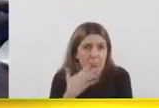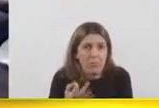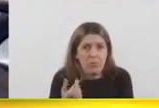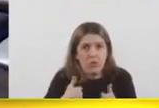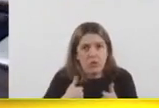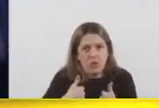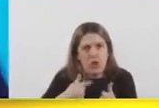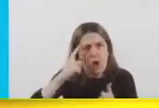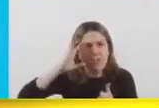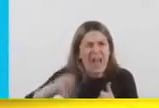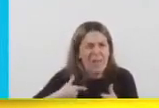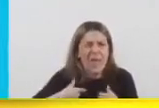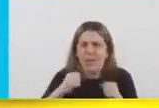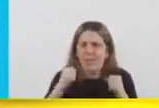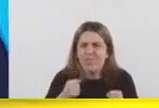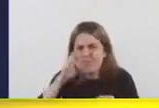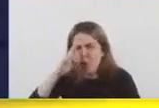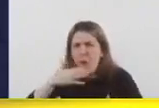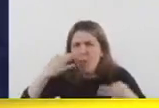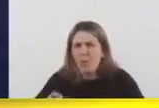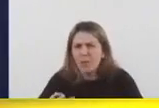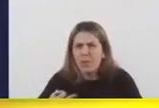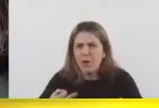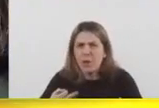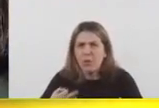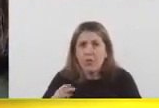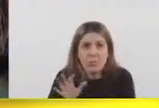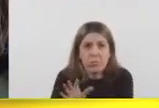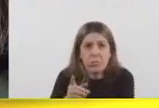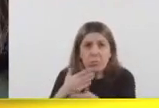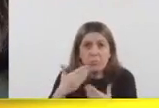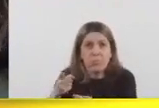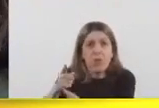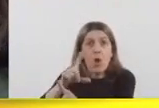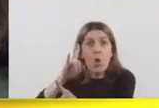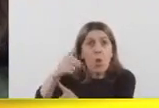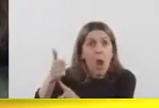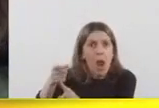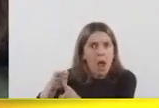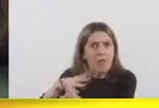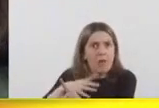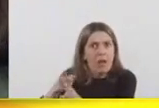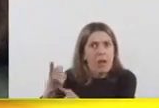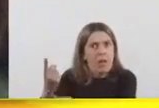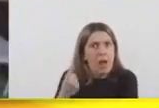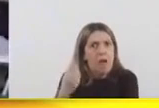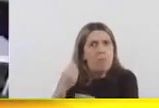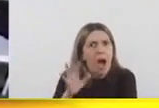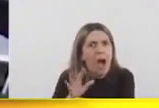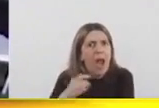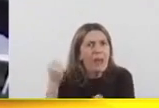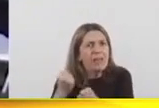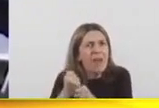la convicción, la certeza y el compromiso, hizo falta de Luana para que pudiéramos nosotros hacer lo que hicimos